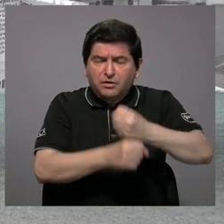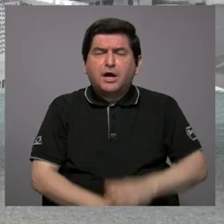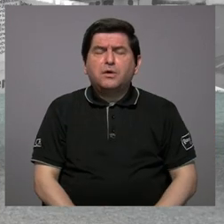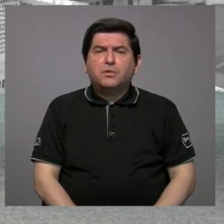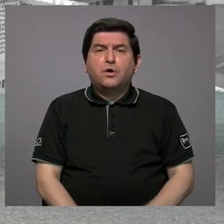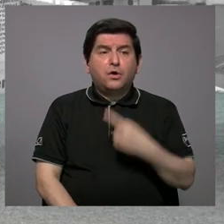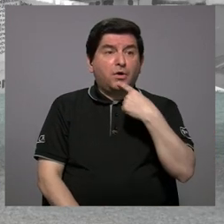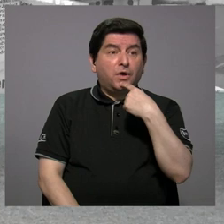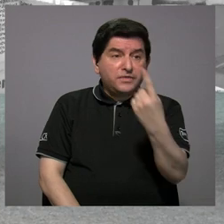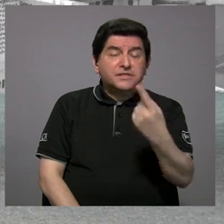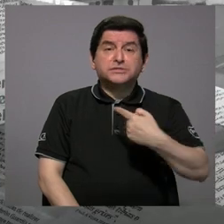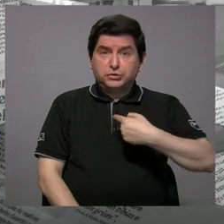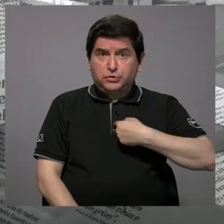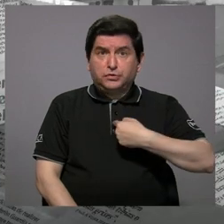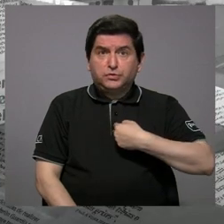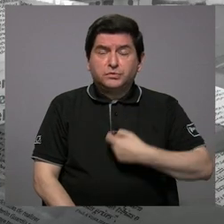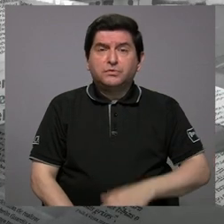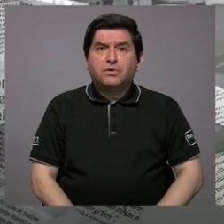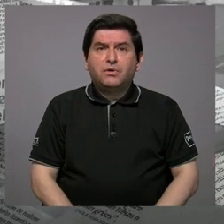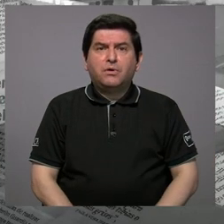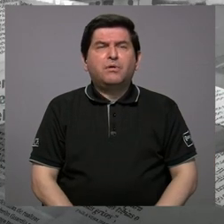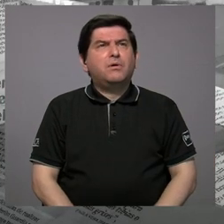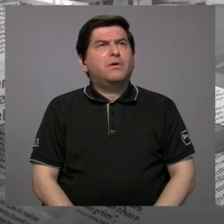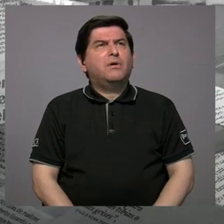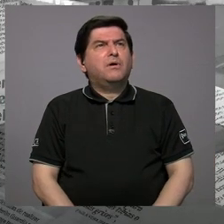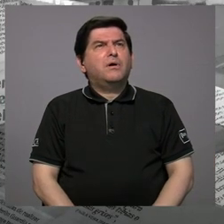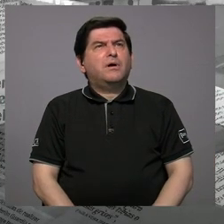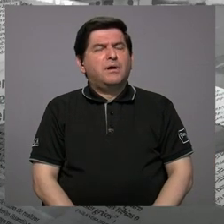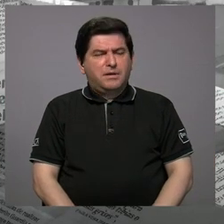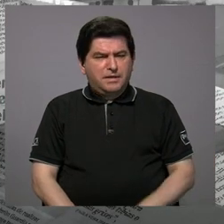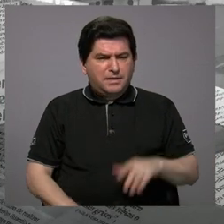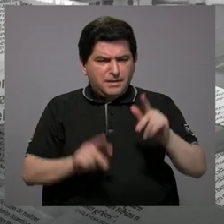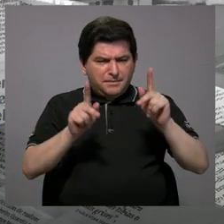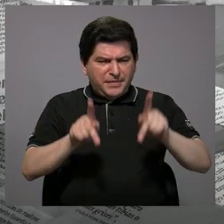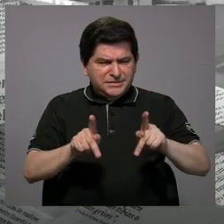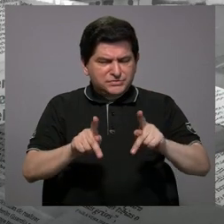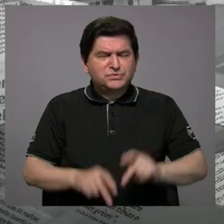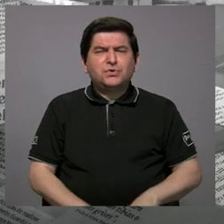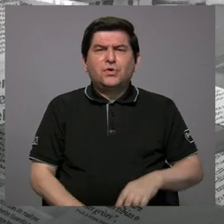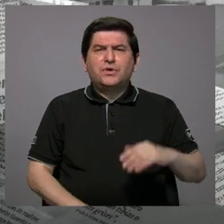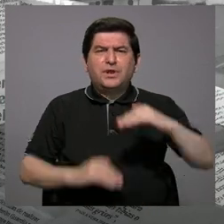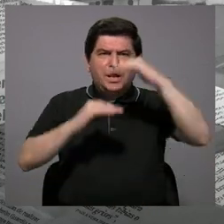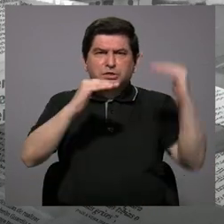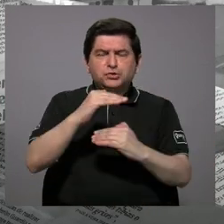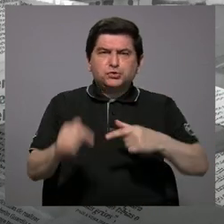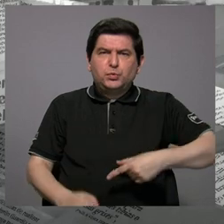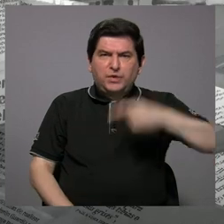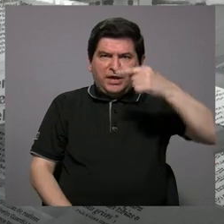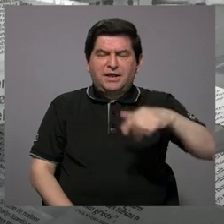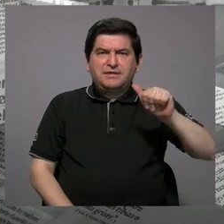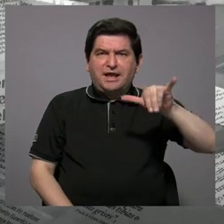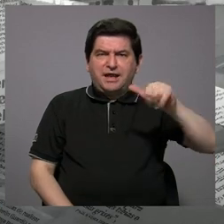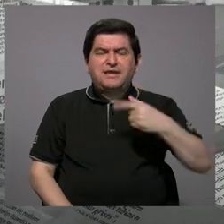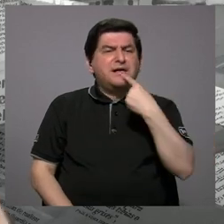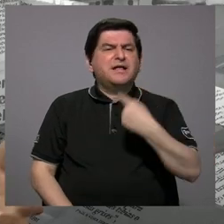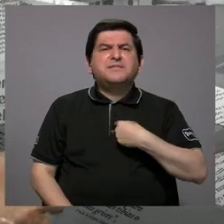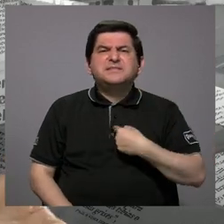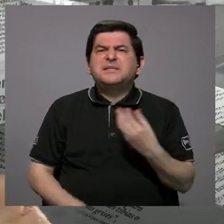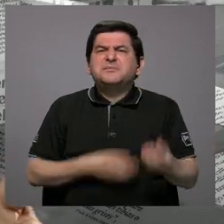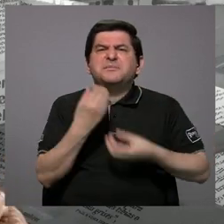le dije a la vice, ¿cómo se llama? La sugerencia de acueductos, díganos qué hay hacer